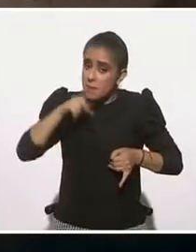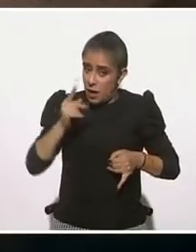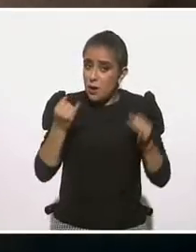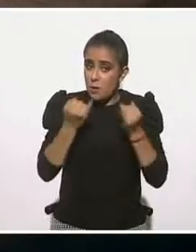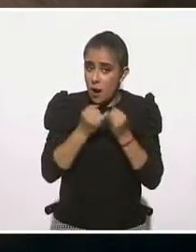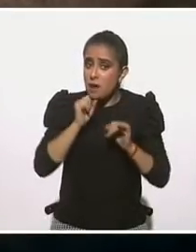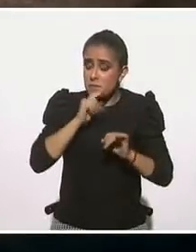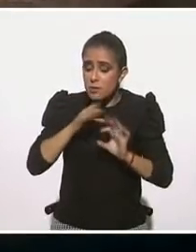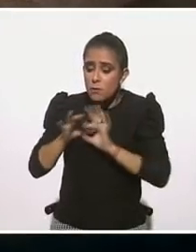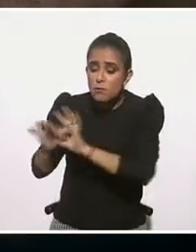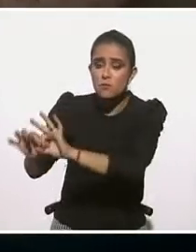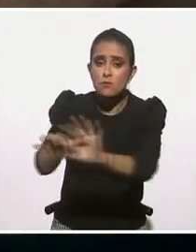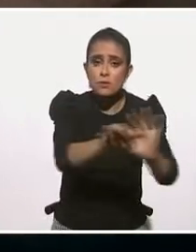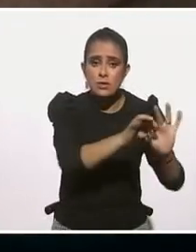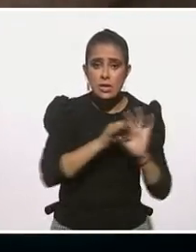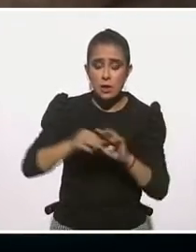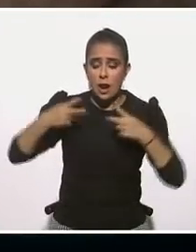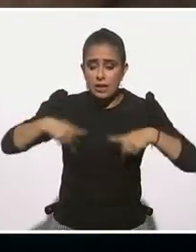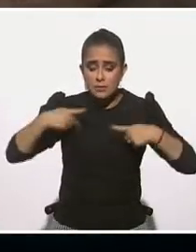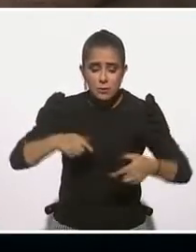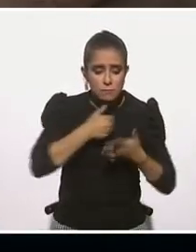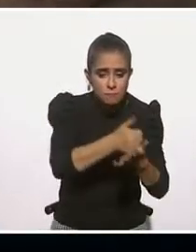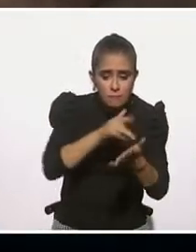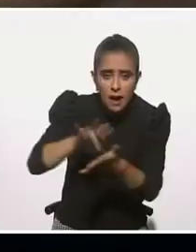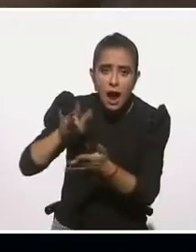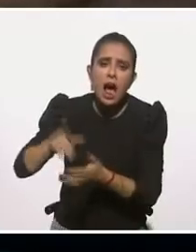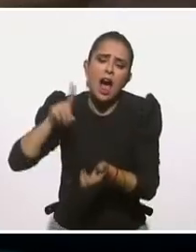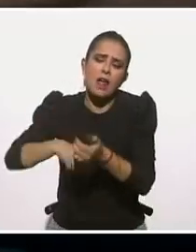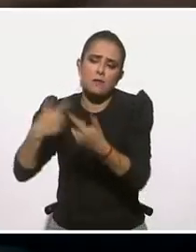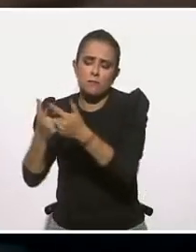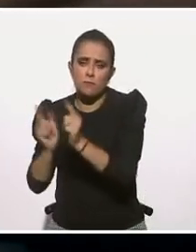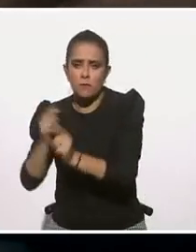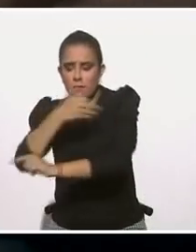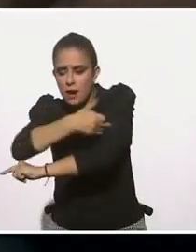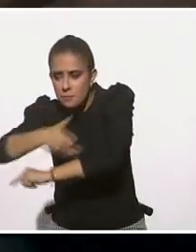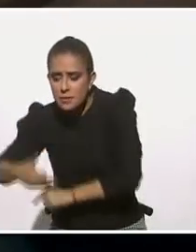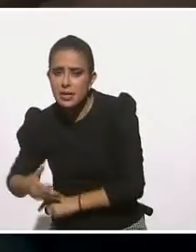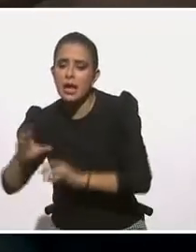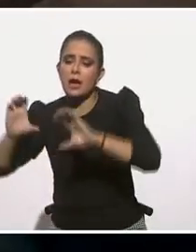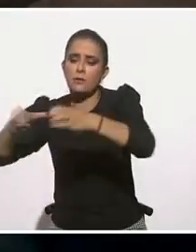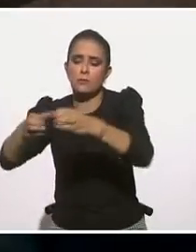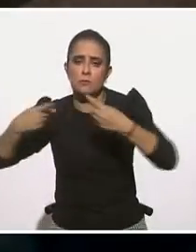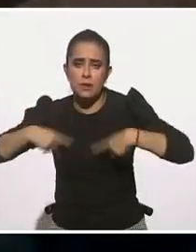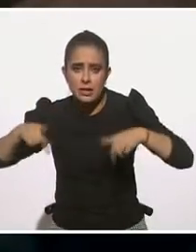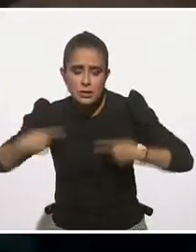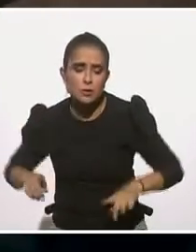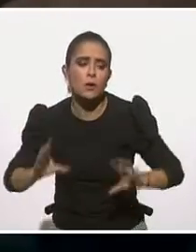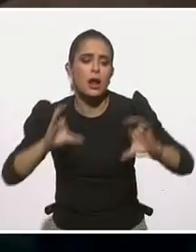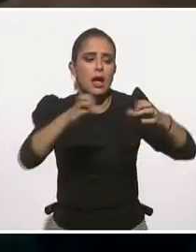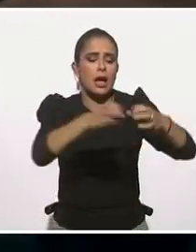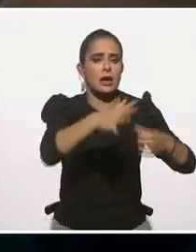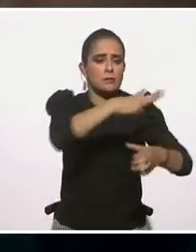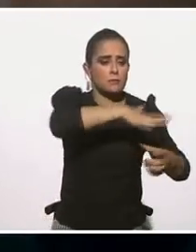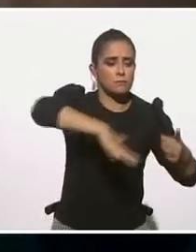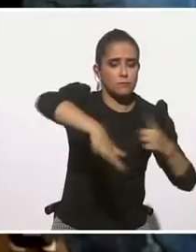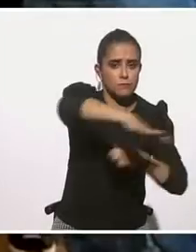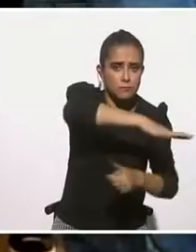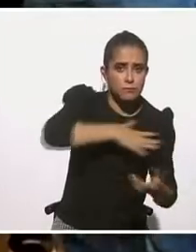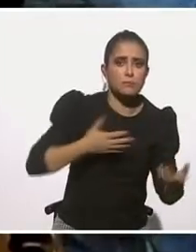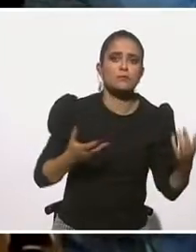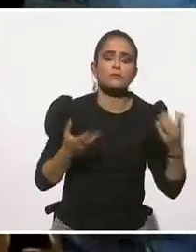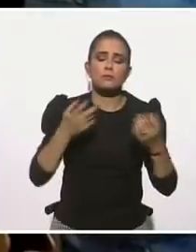sociedad, desarrollar resiliencia familiar, resiliencia comunitaria, resiliencia social y resiliencia política.